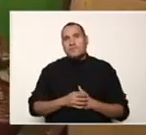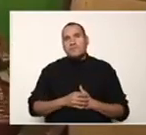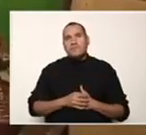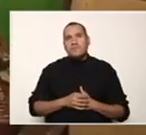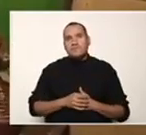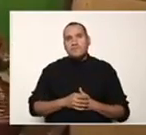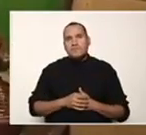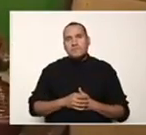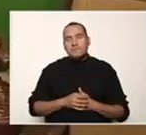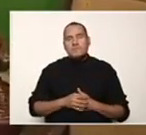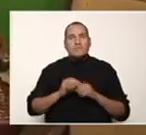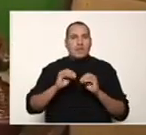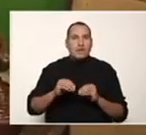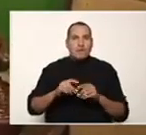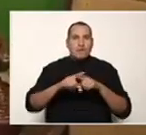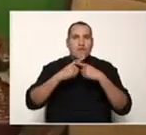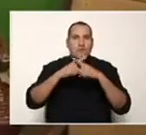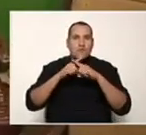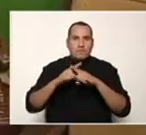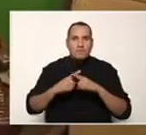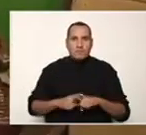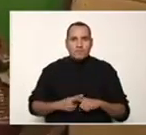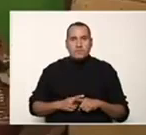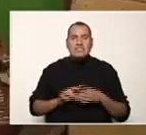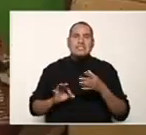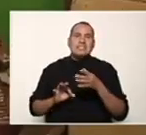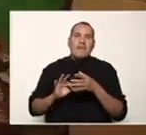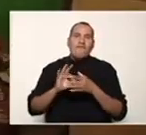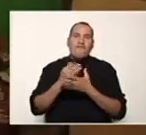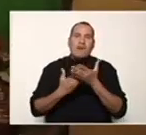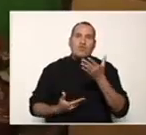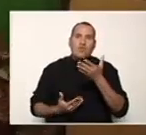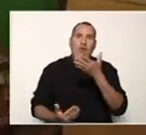se ejecuta y se imprime la factura